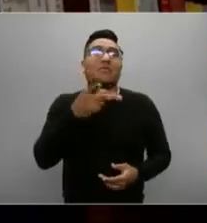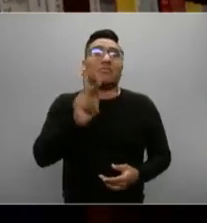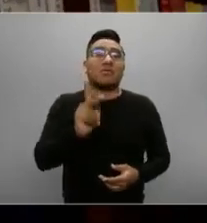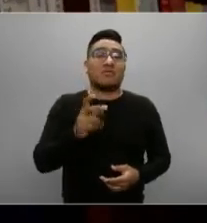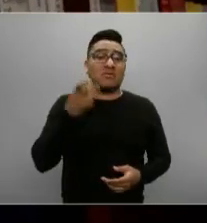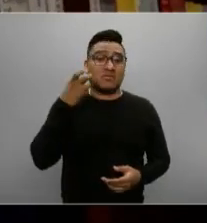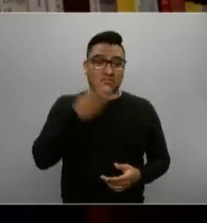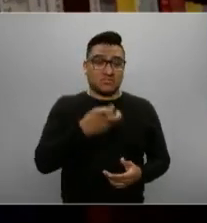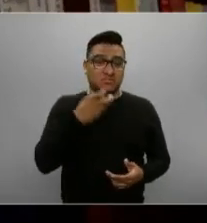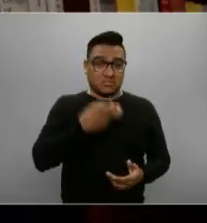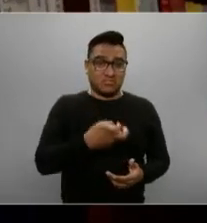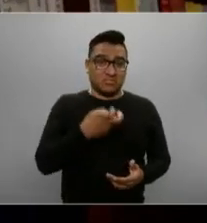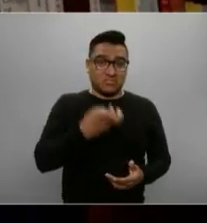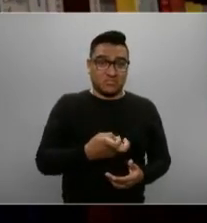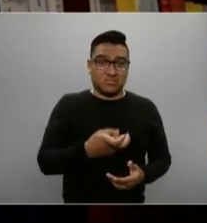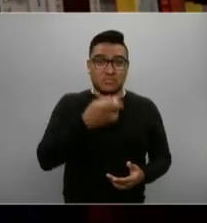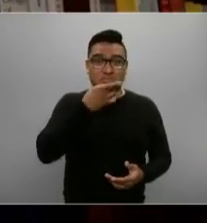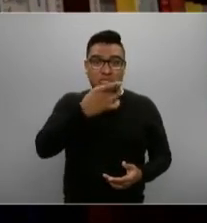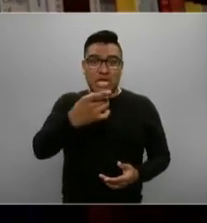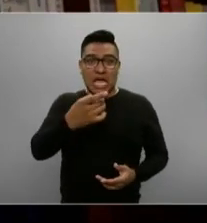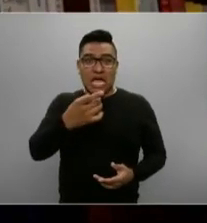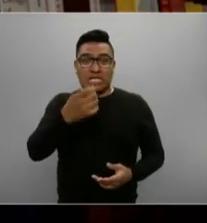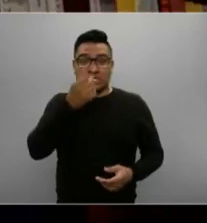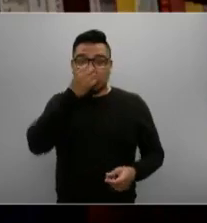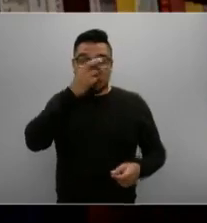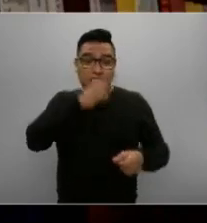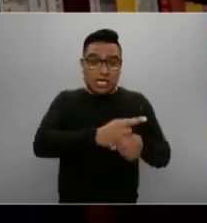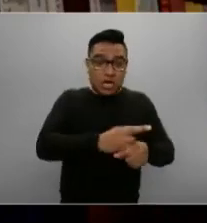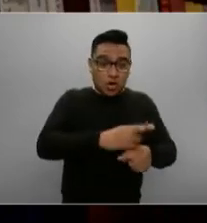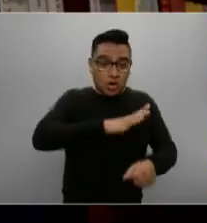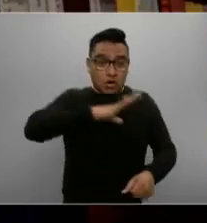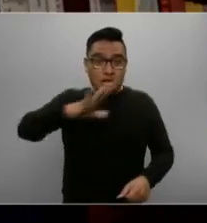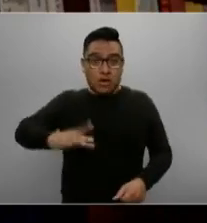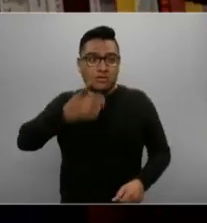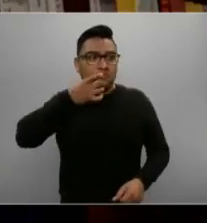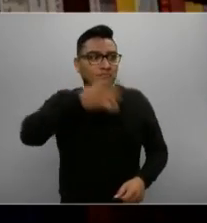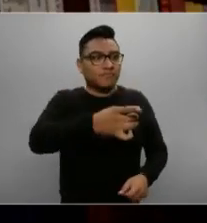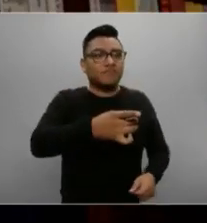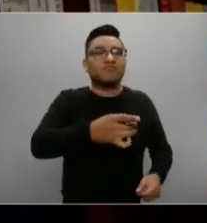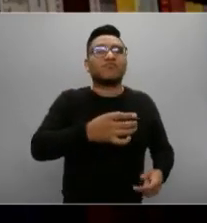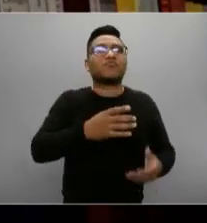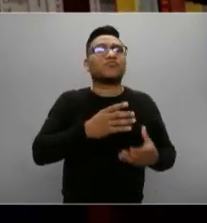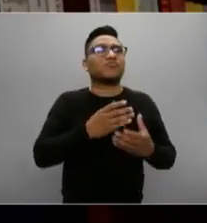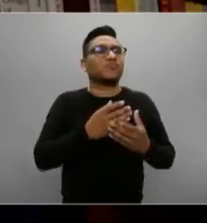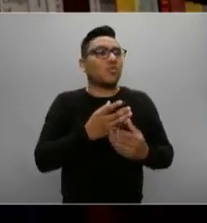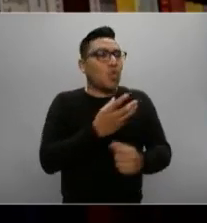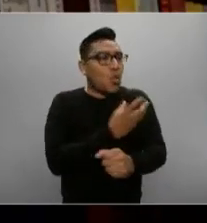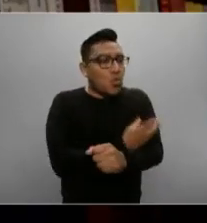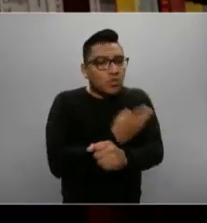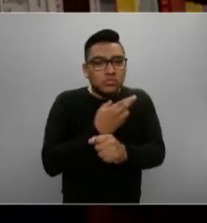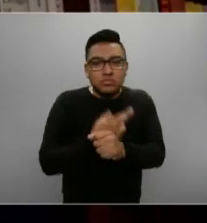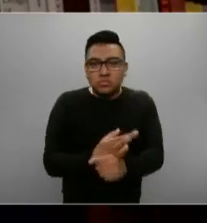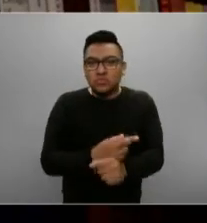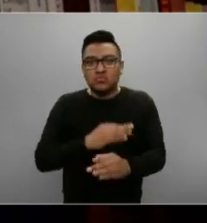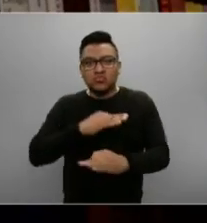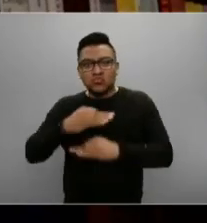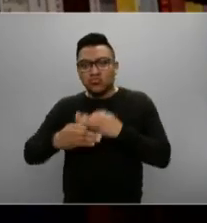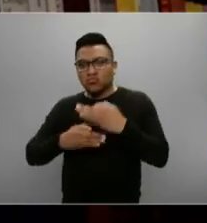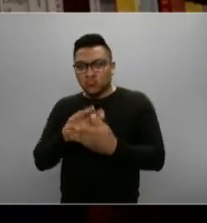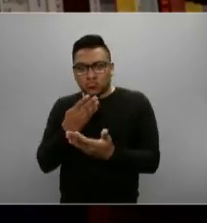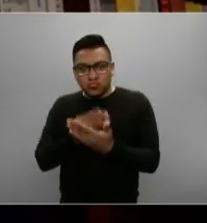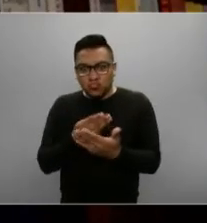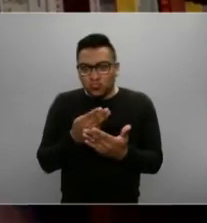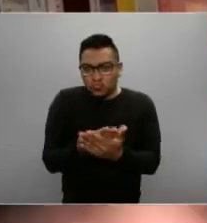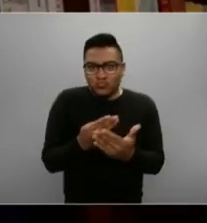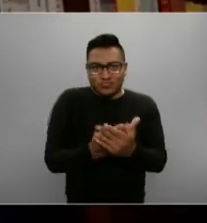mandata específicamente al secretario general a que coordine estos esfuerzos con el propósito de evitar que ocurran todas estas